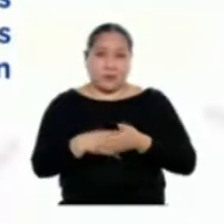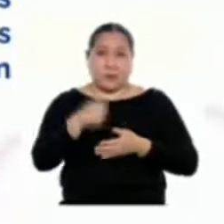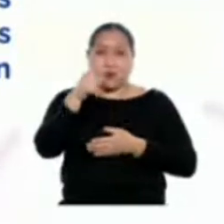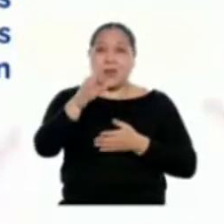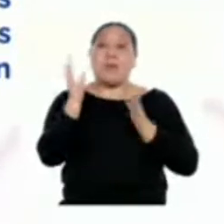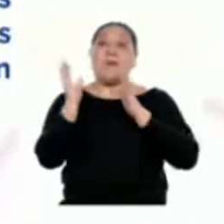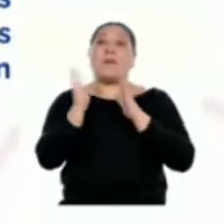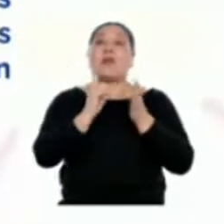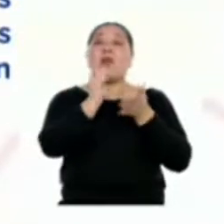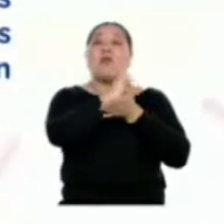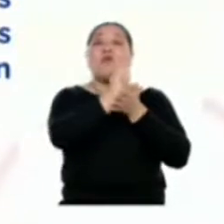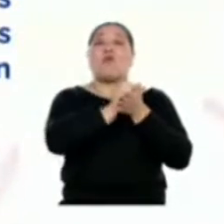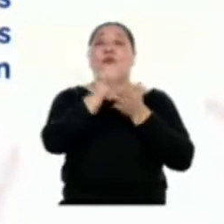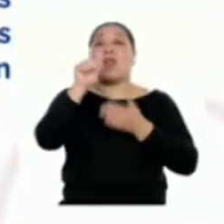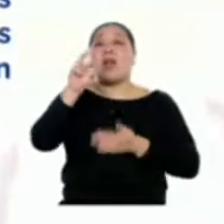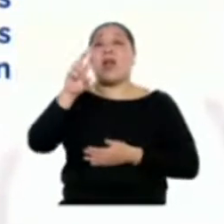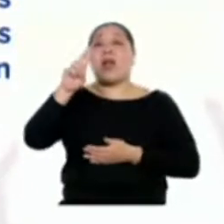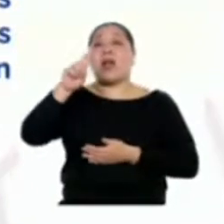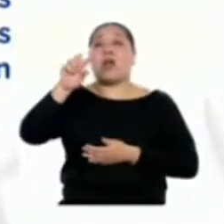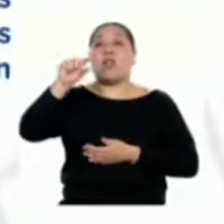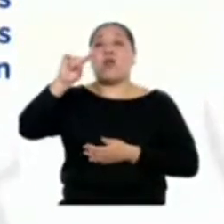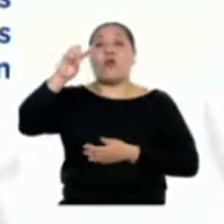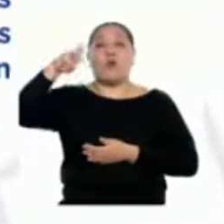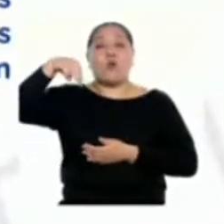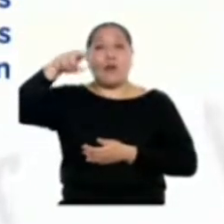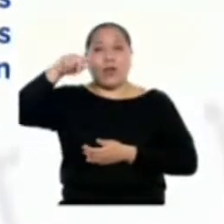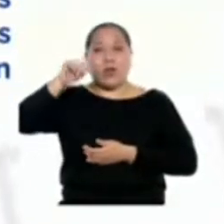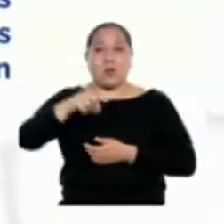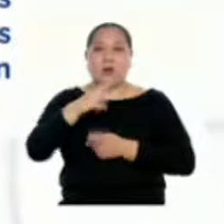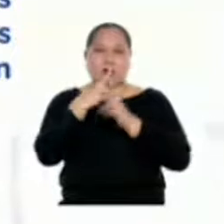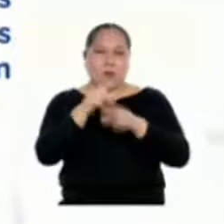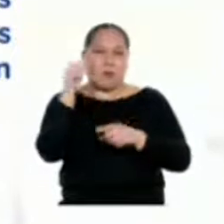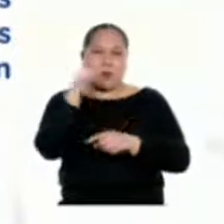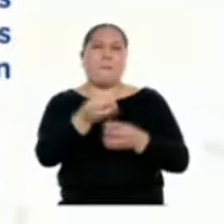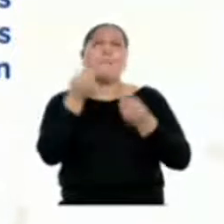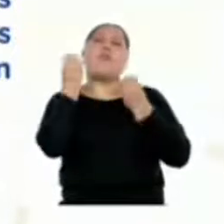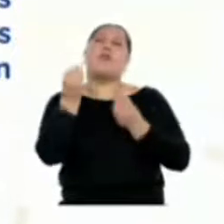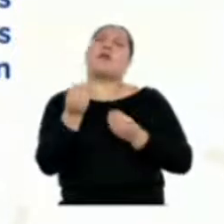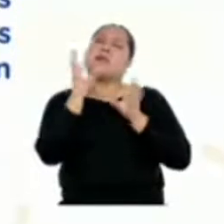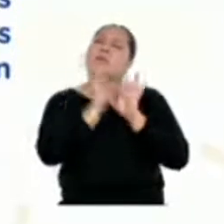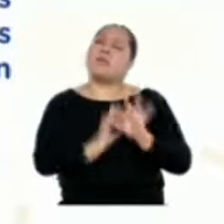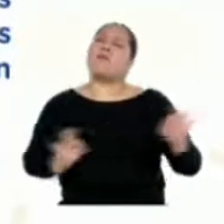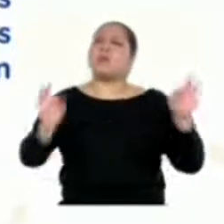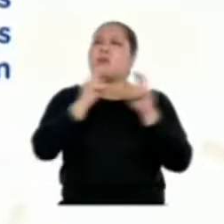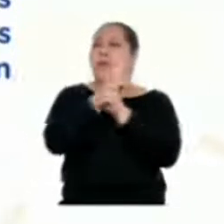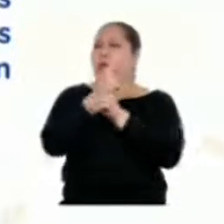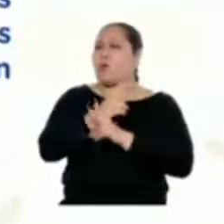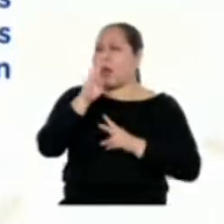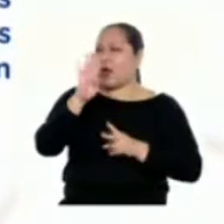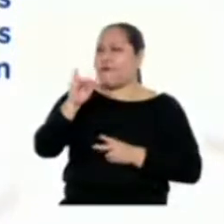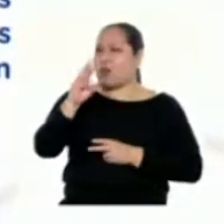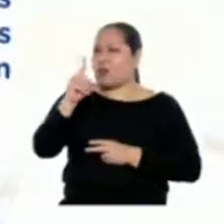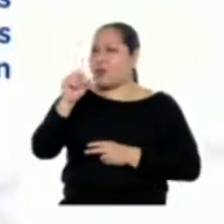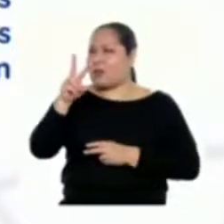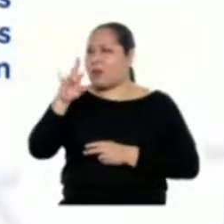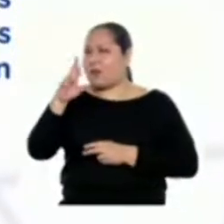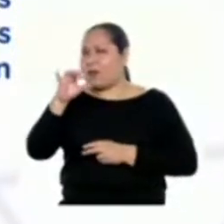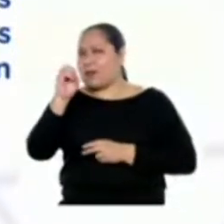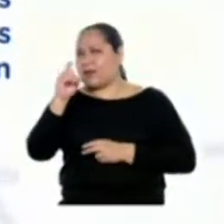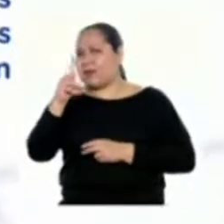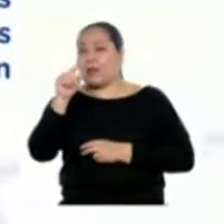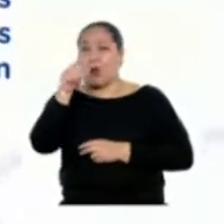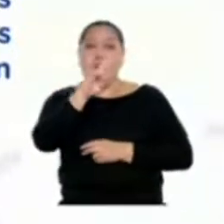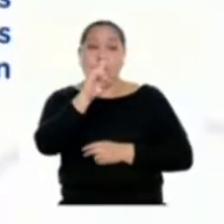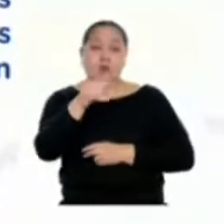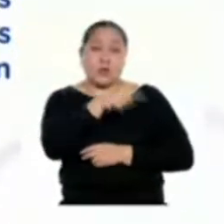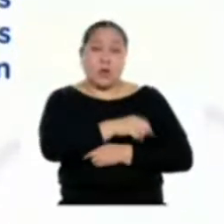que pueda responder a la pregunta ¿Por qué es importante preservar la biodiversidad? Pueden usar una de las razones que hemos visto